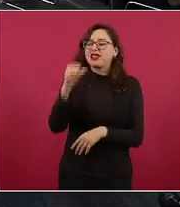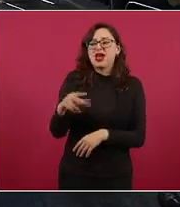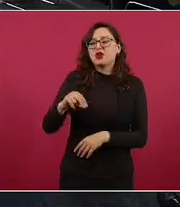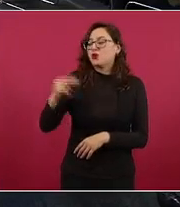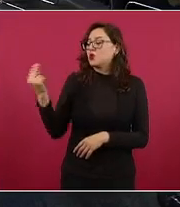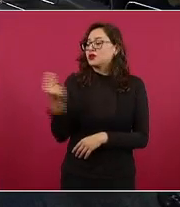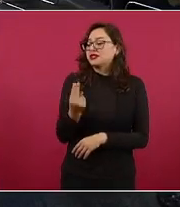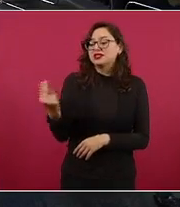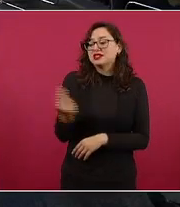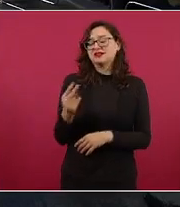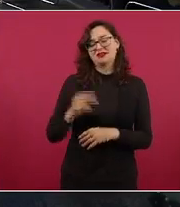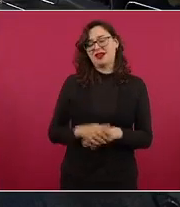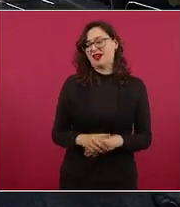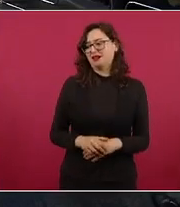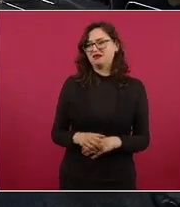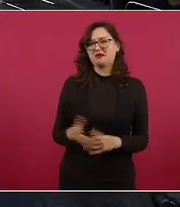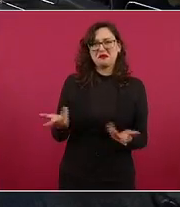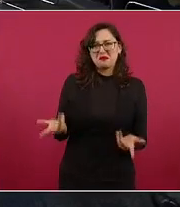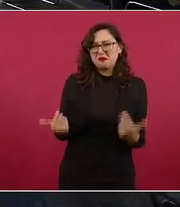en un mundo globalizado